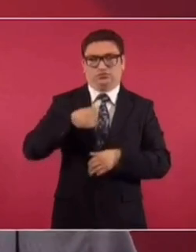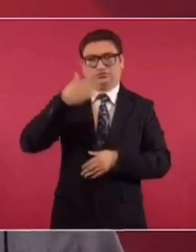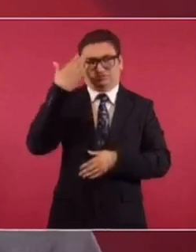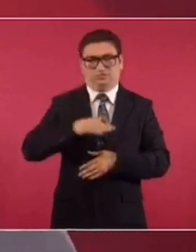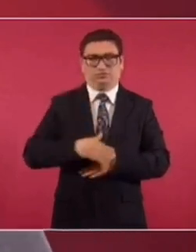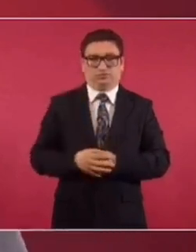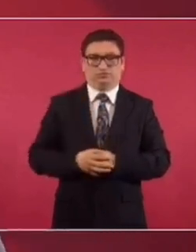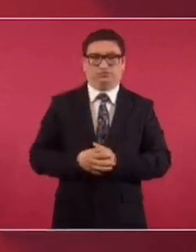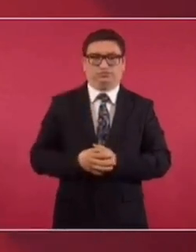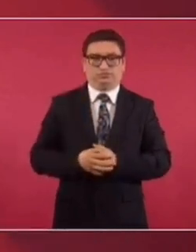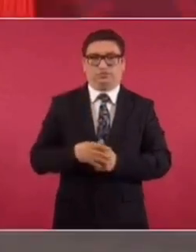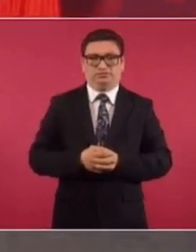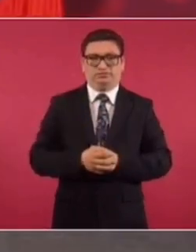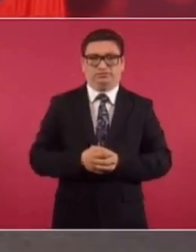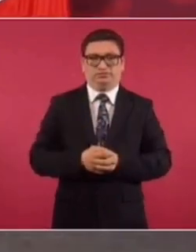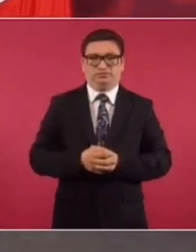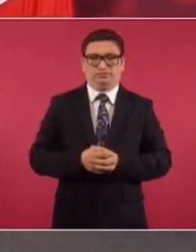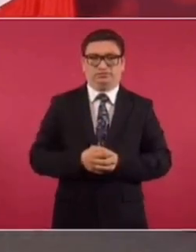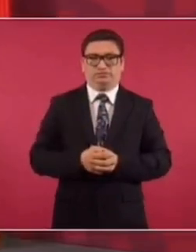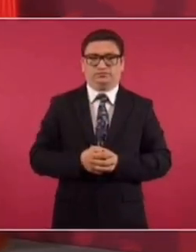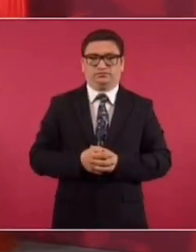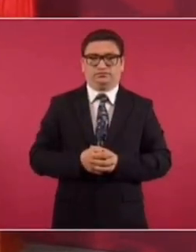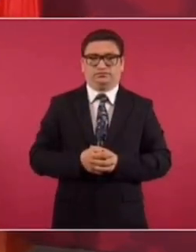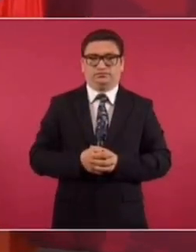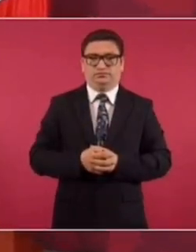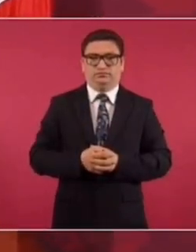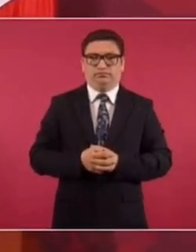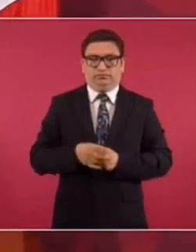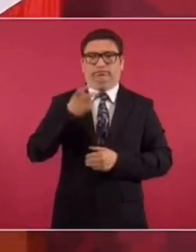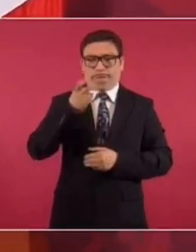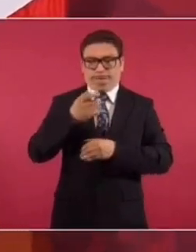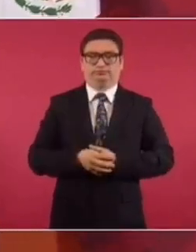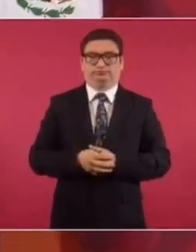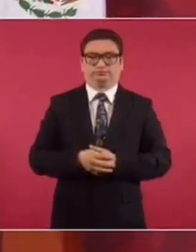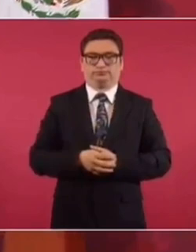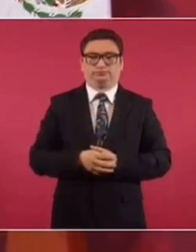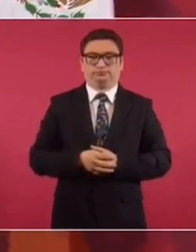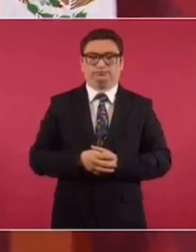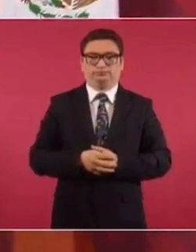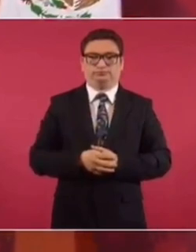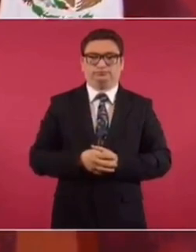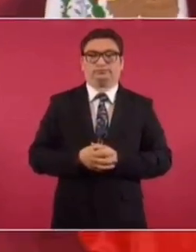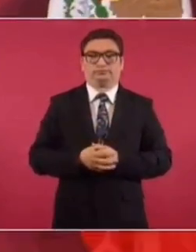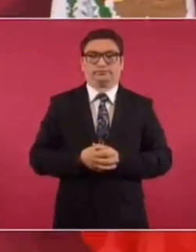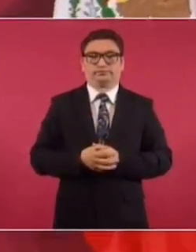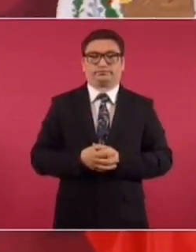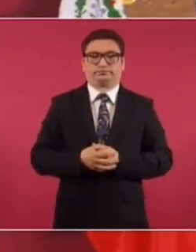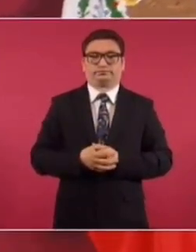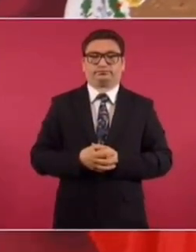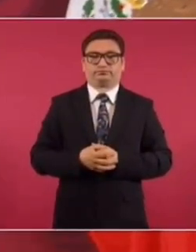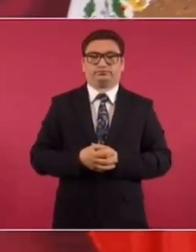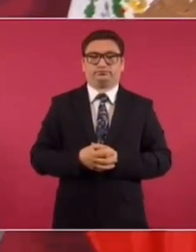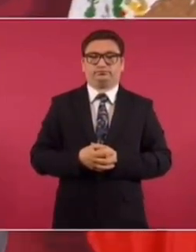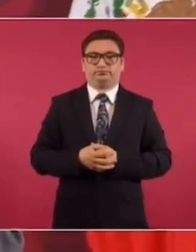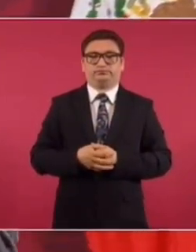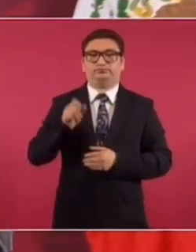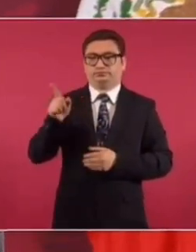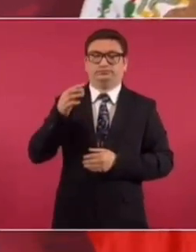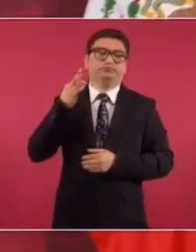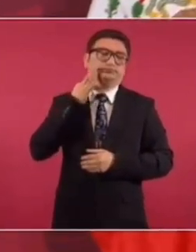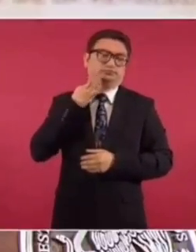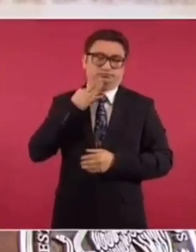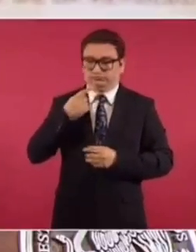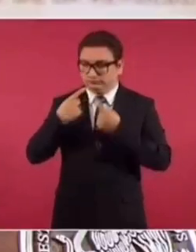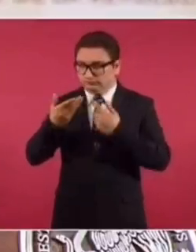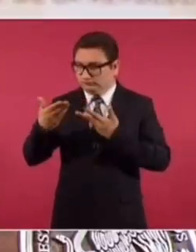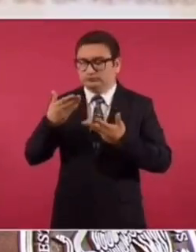lo que implica. Entonces viene en el informe una lista de responsables. Acordamos con la Fiscalía